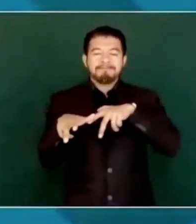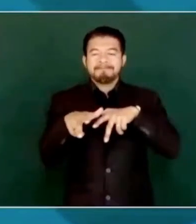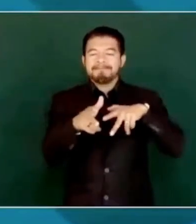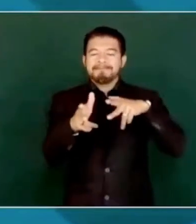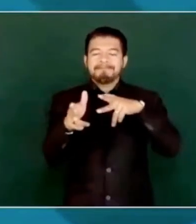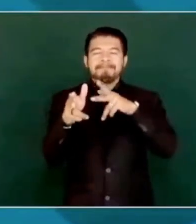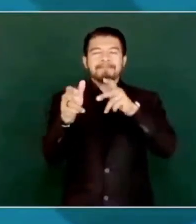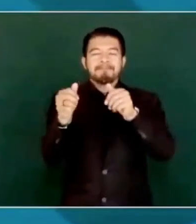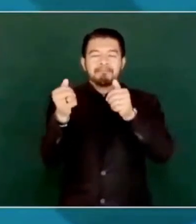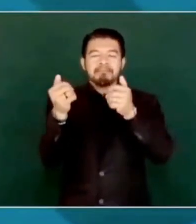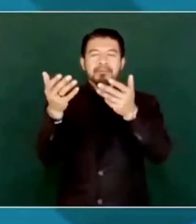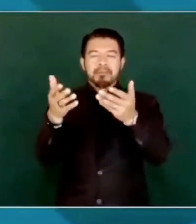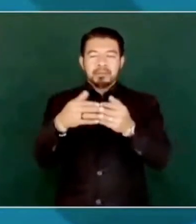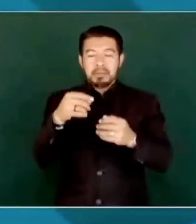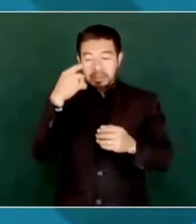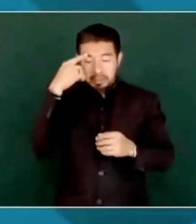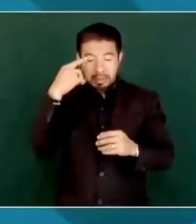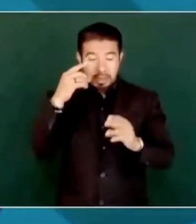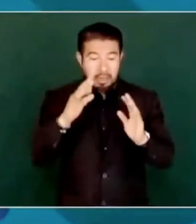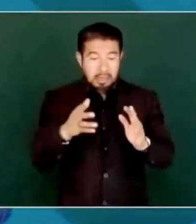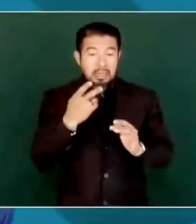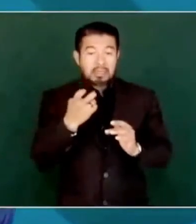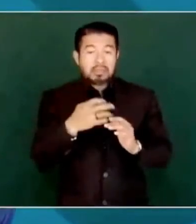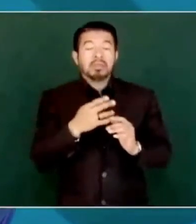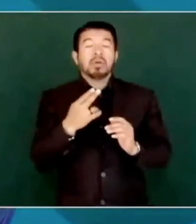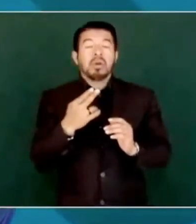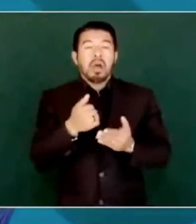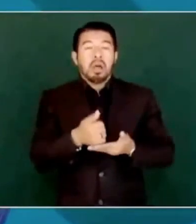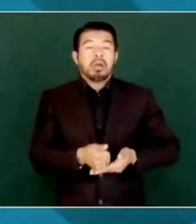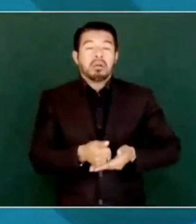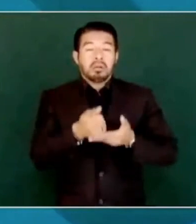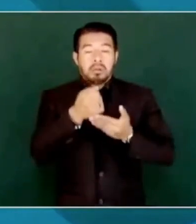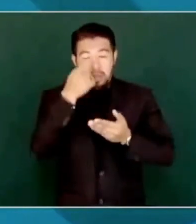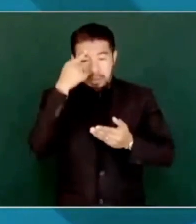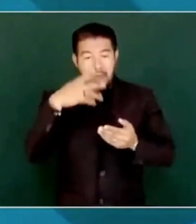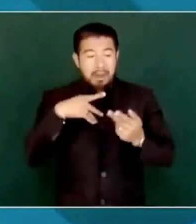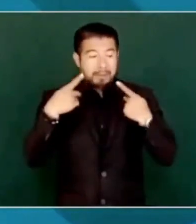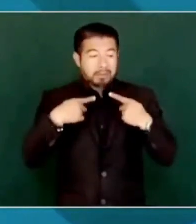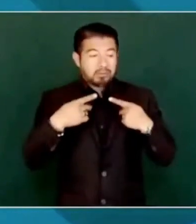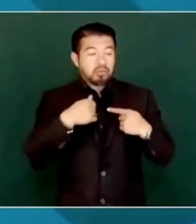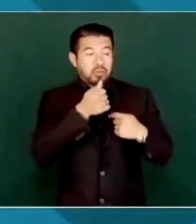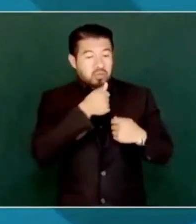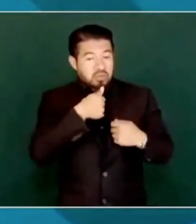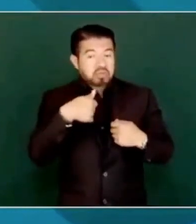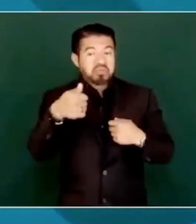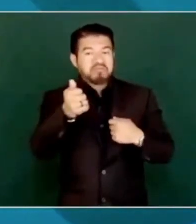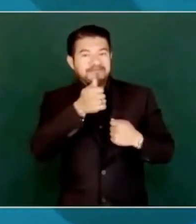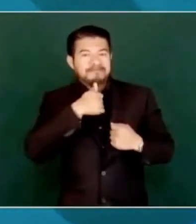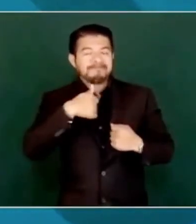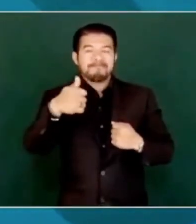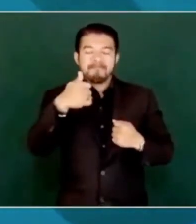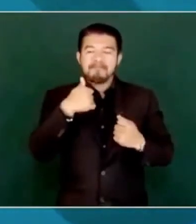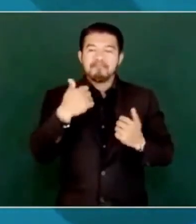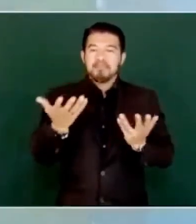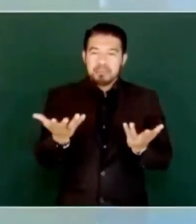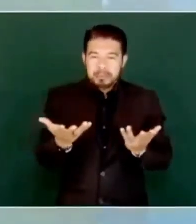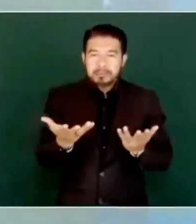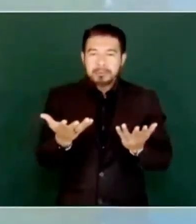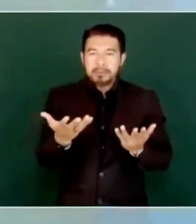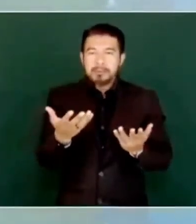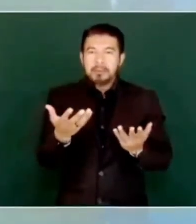al transporte público y no se va a contaminar